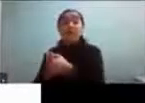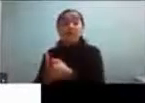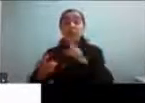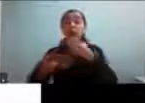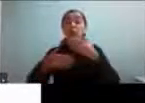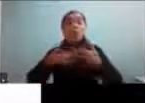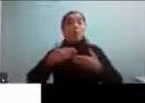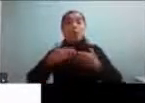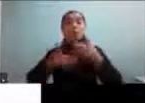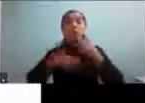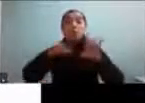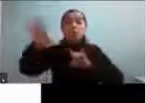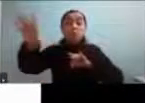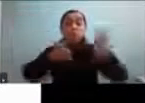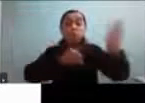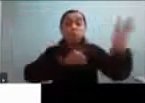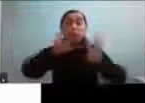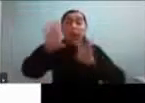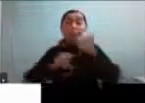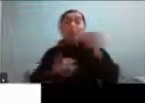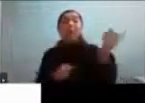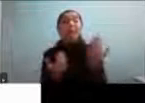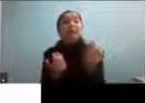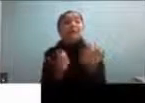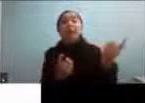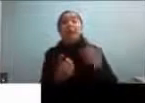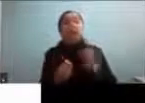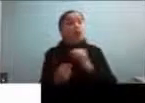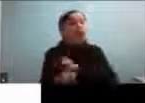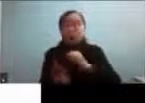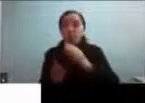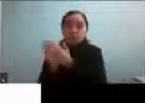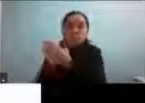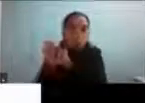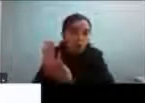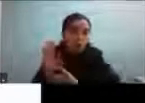porque necesitan participantes sino que durante todo el trayecto